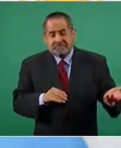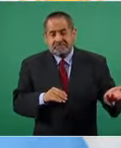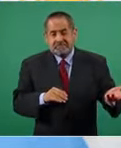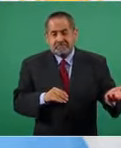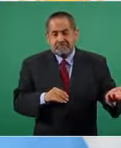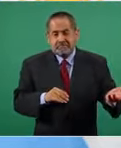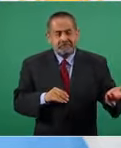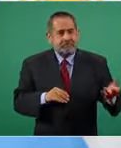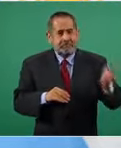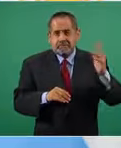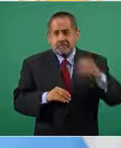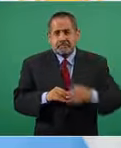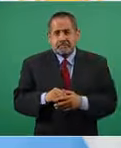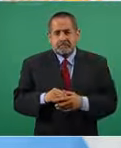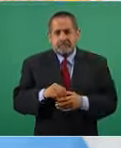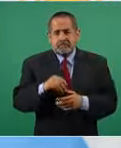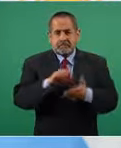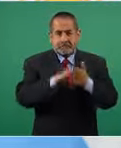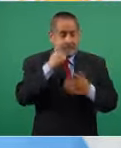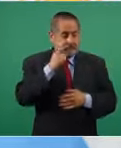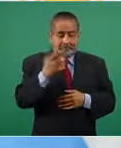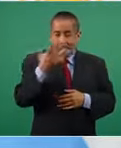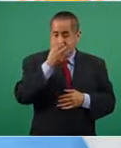10 empresas